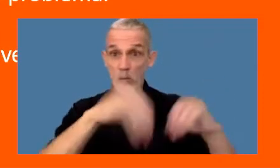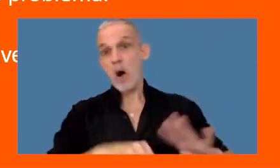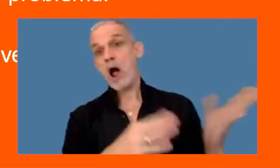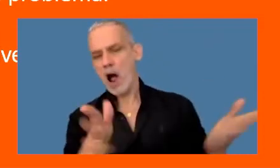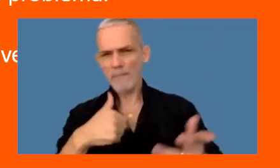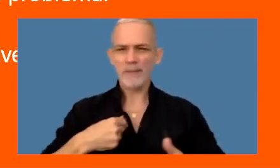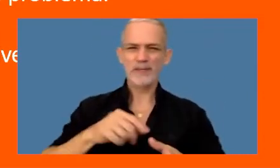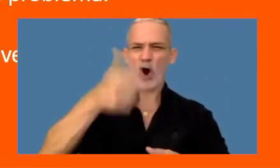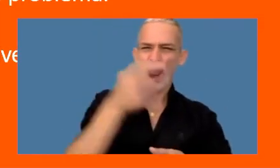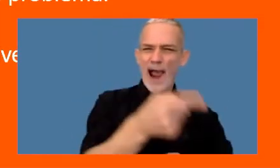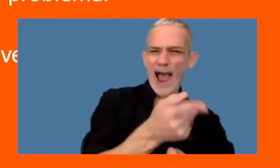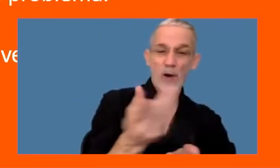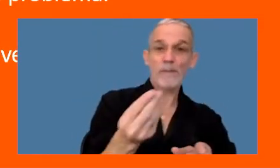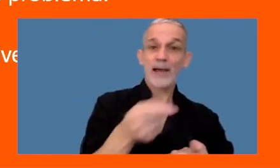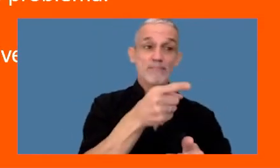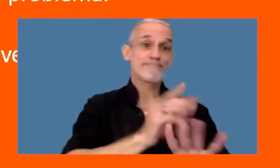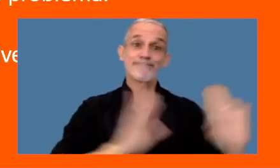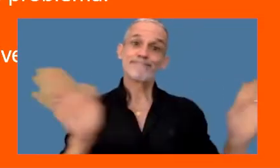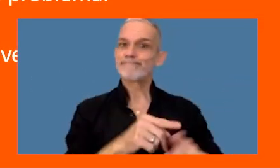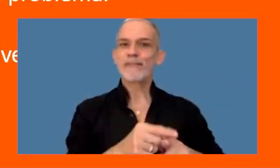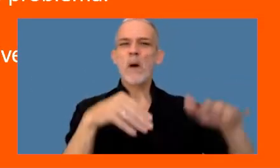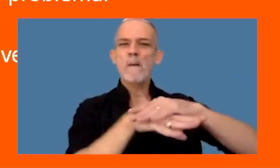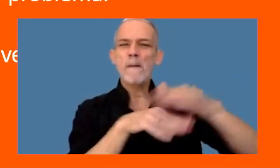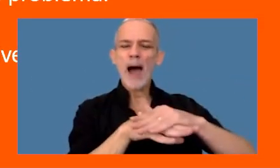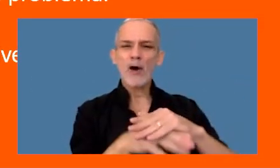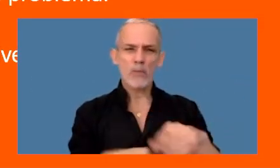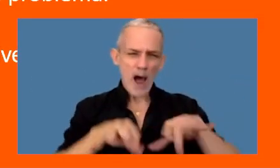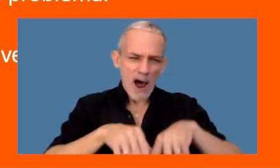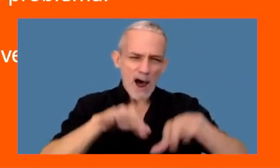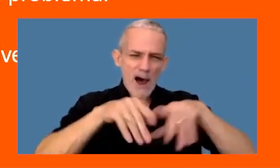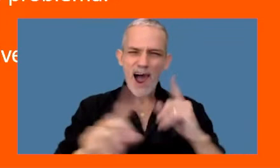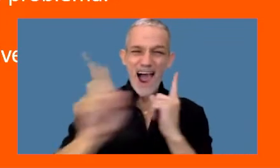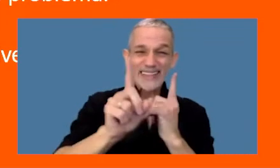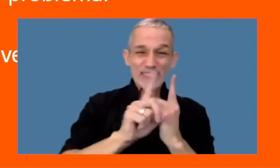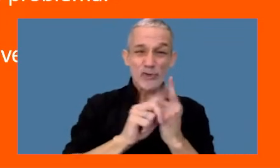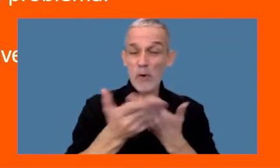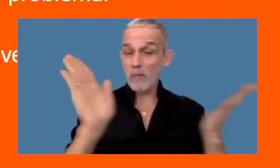la víctima para que no pueda por ejemplo un banco atender al público